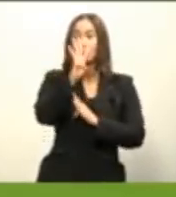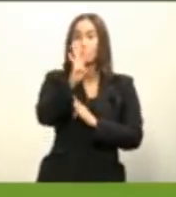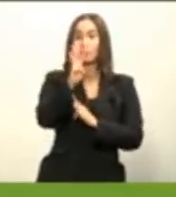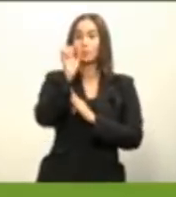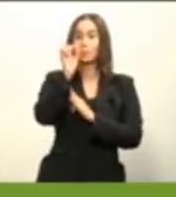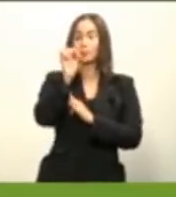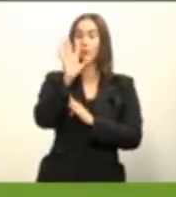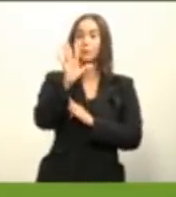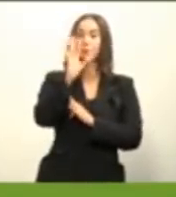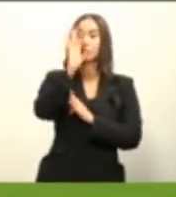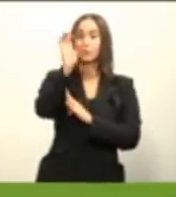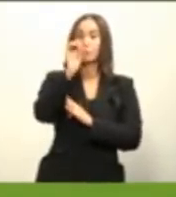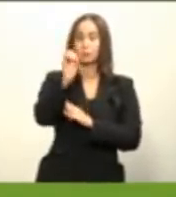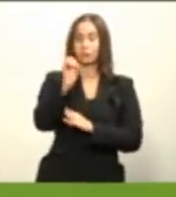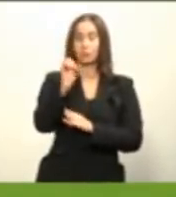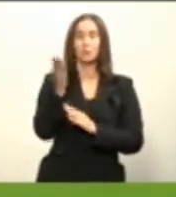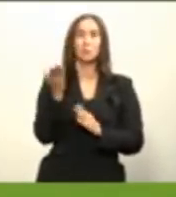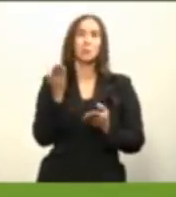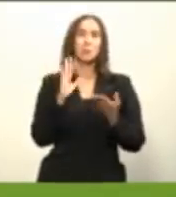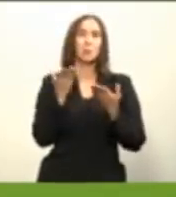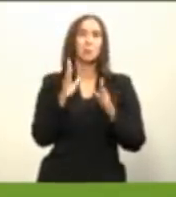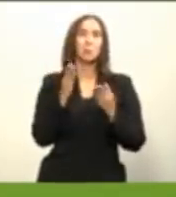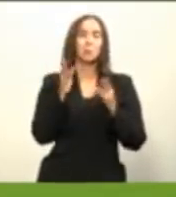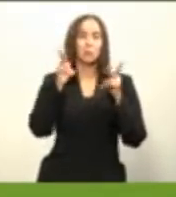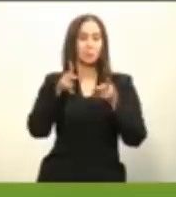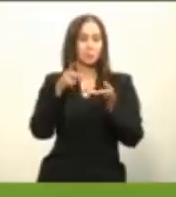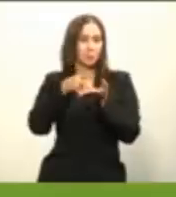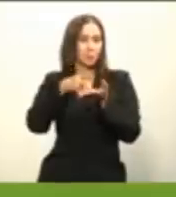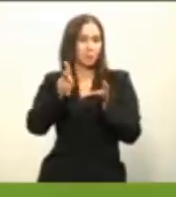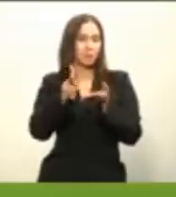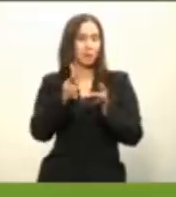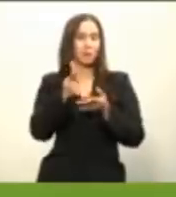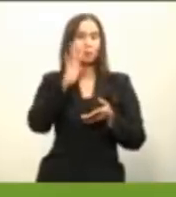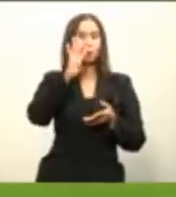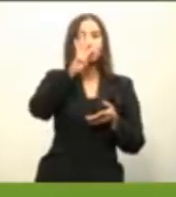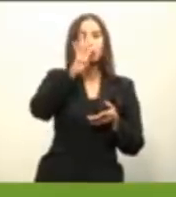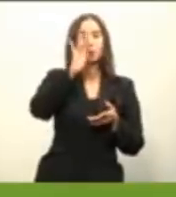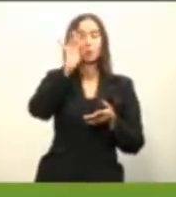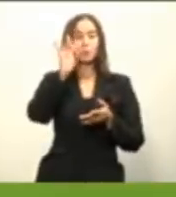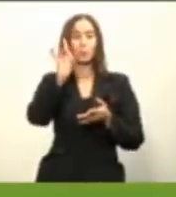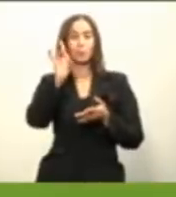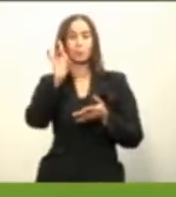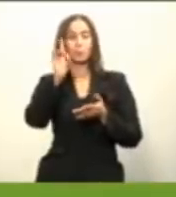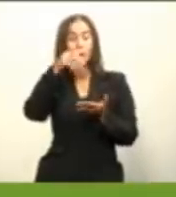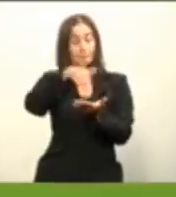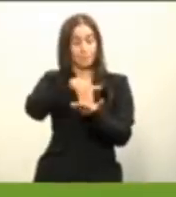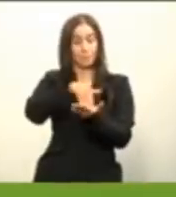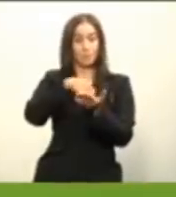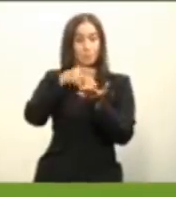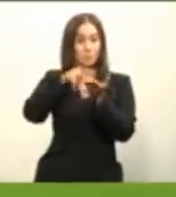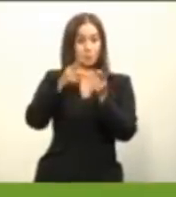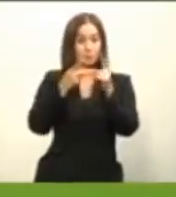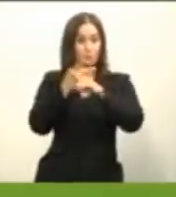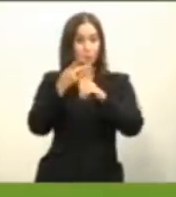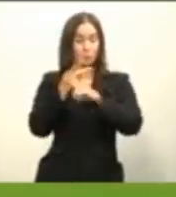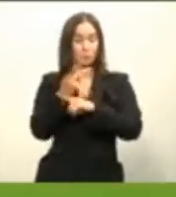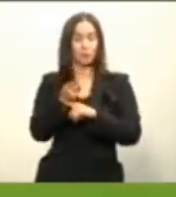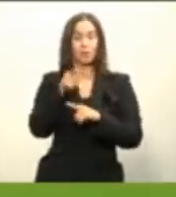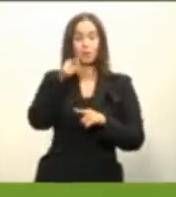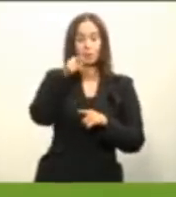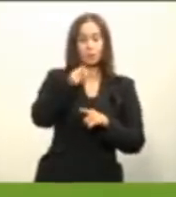.5 salarios mínimos que son unos 48 mil pesos mensuales con ingresos familiares para viviendas hasta 2.25